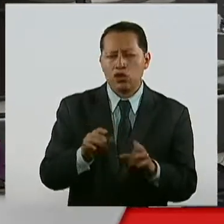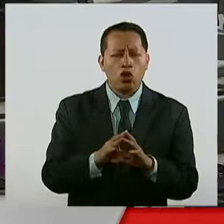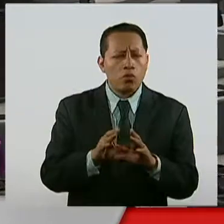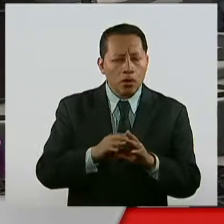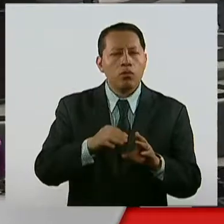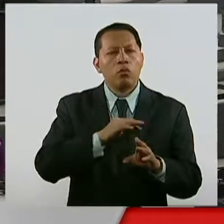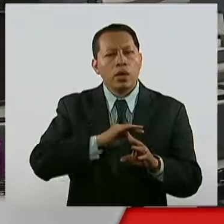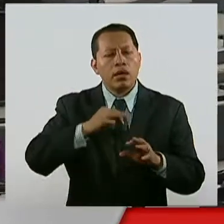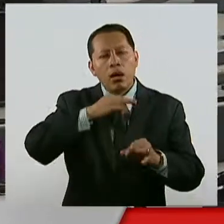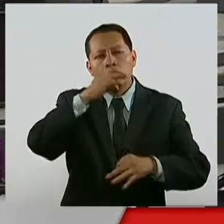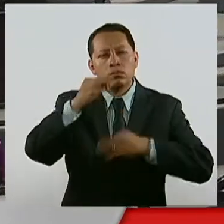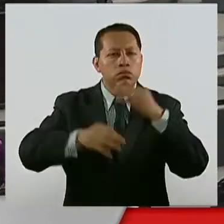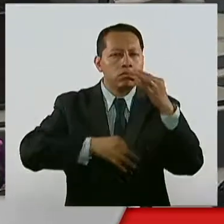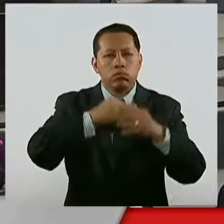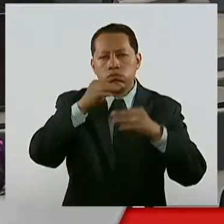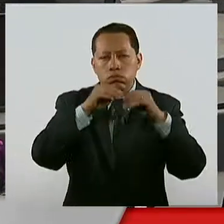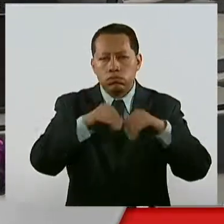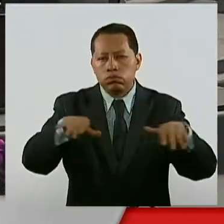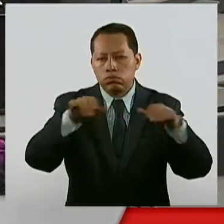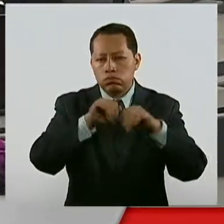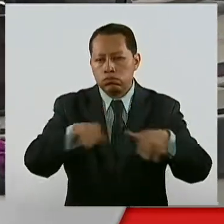campañas de difusión y divulgación.